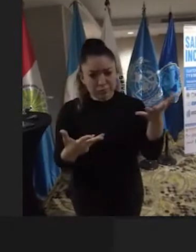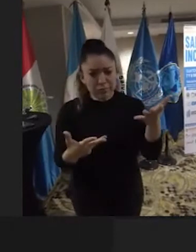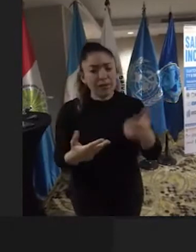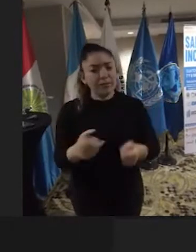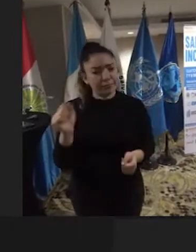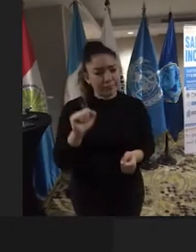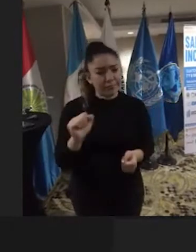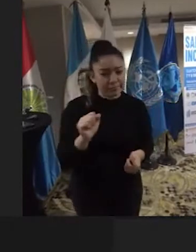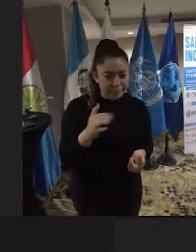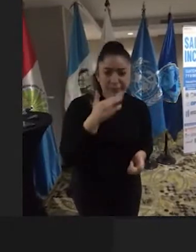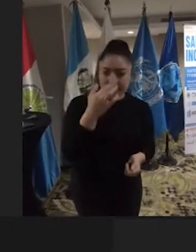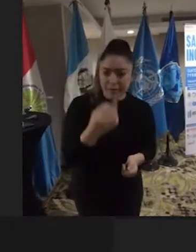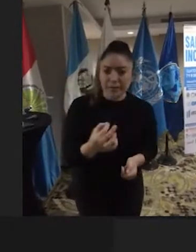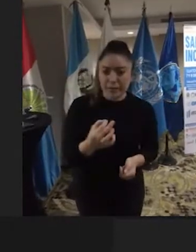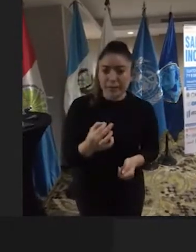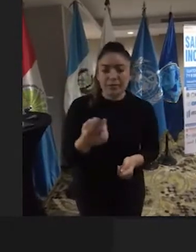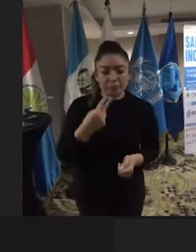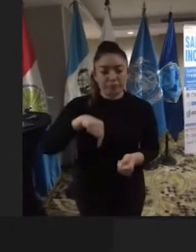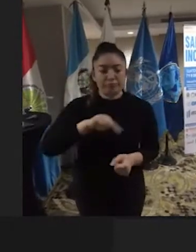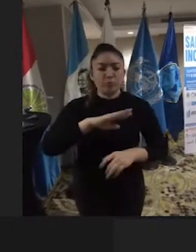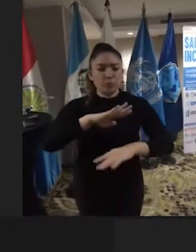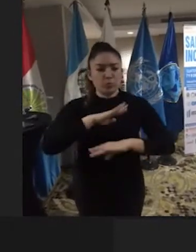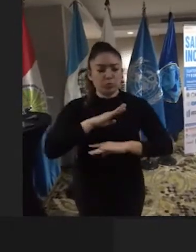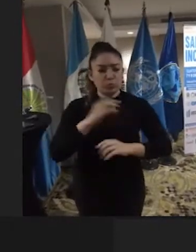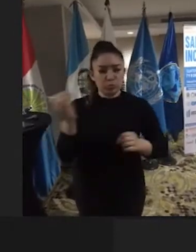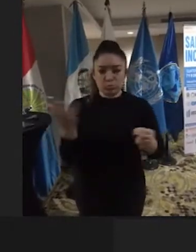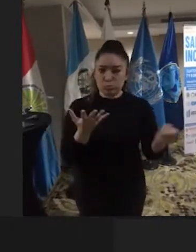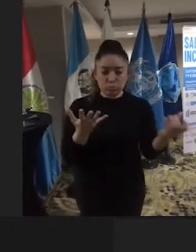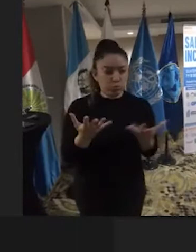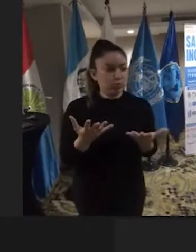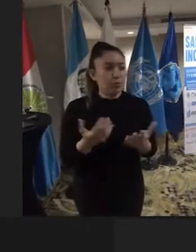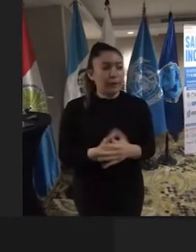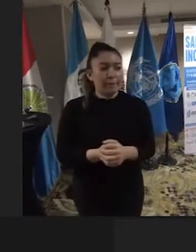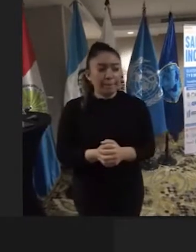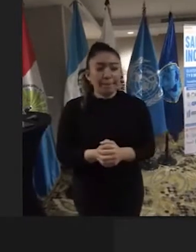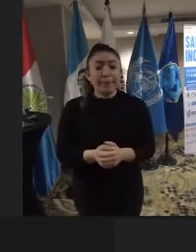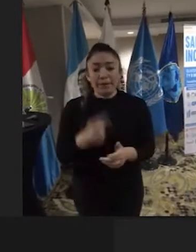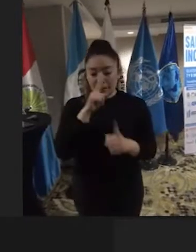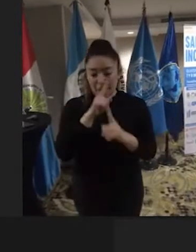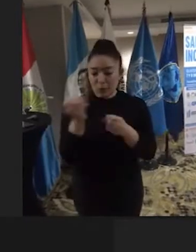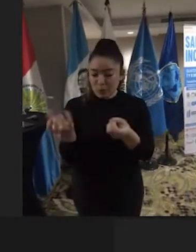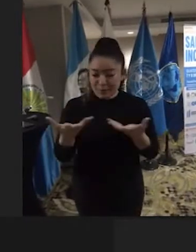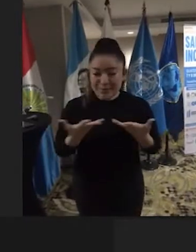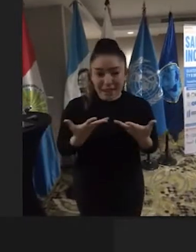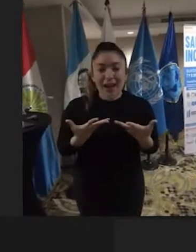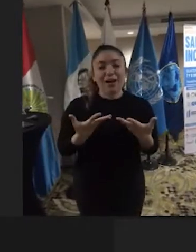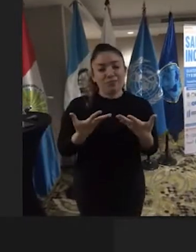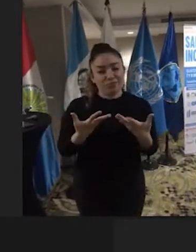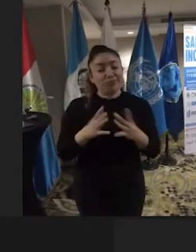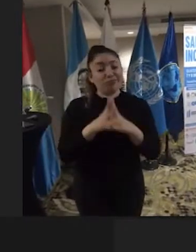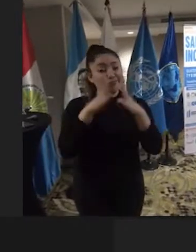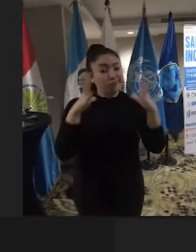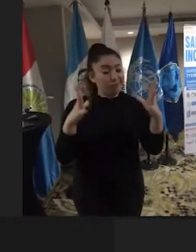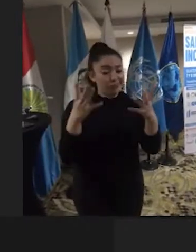definitivamente nos deja satisfechos y nos deja también con grandes